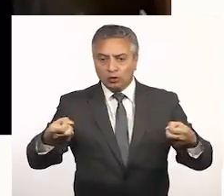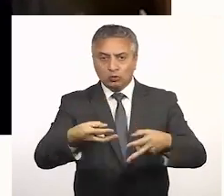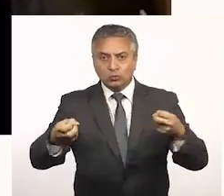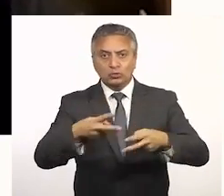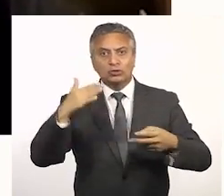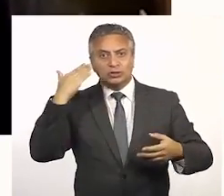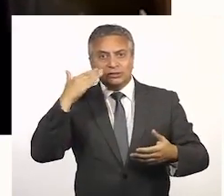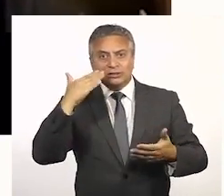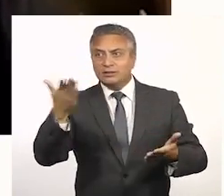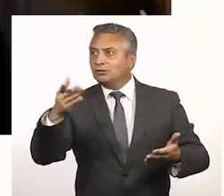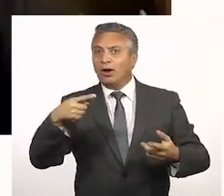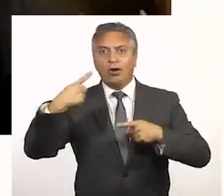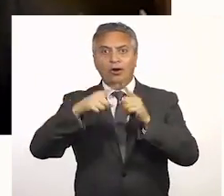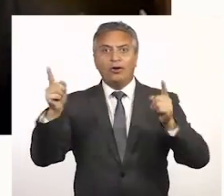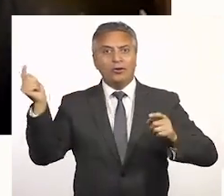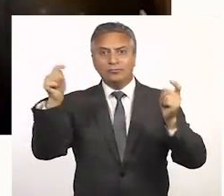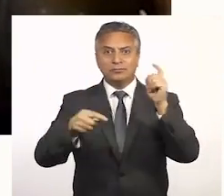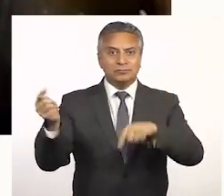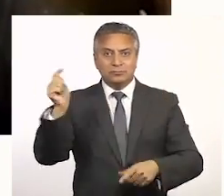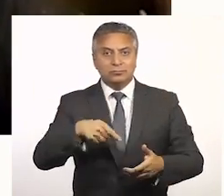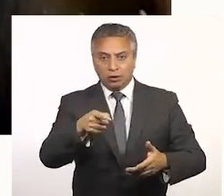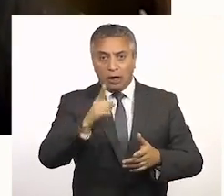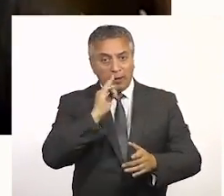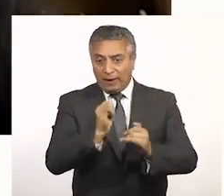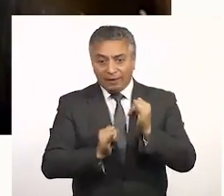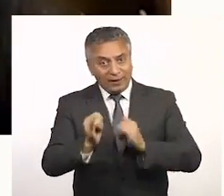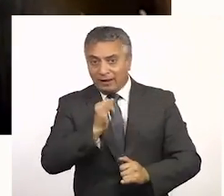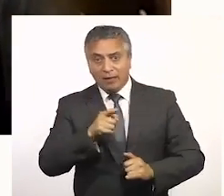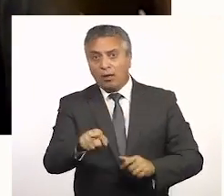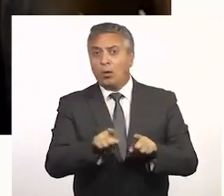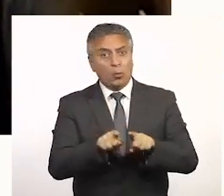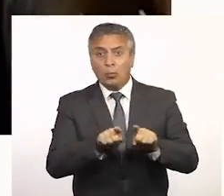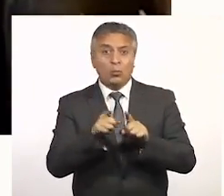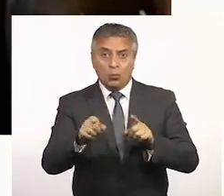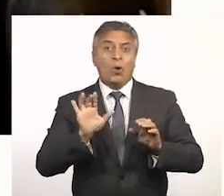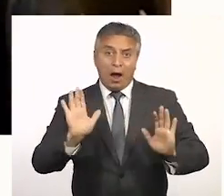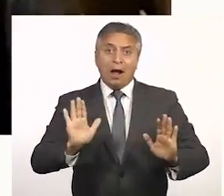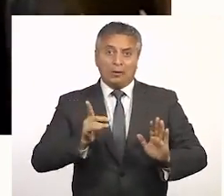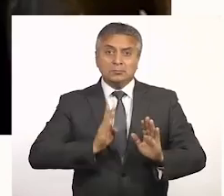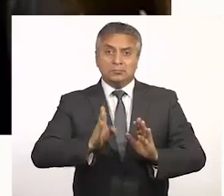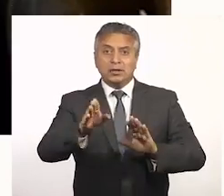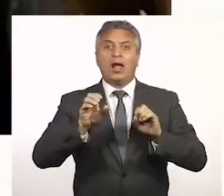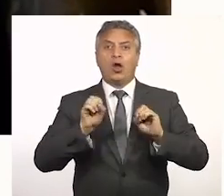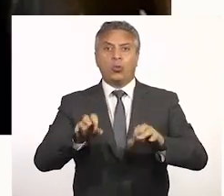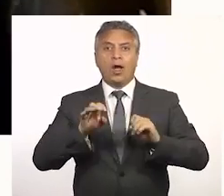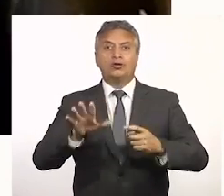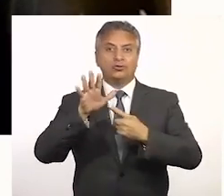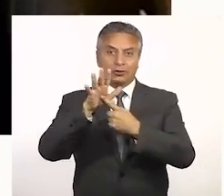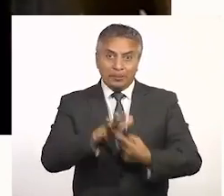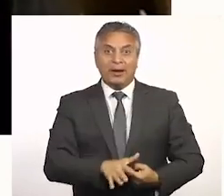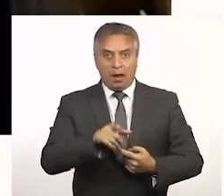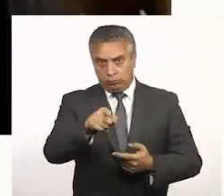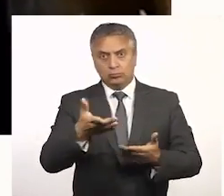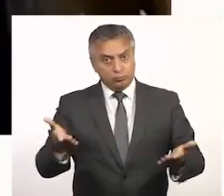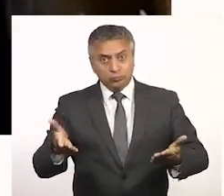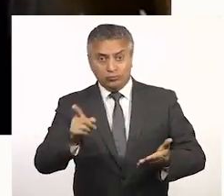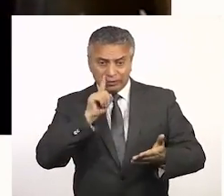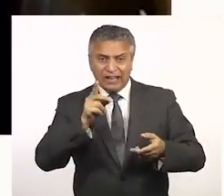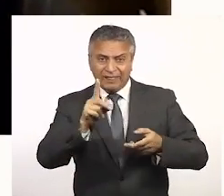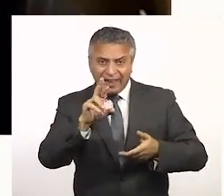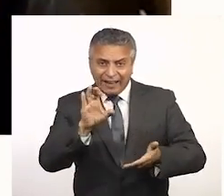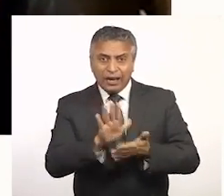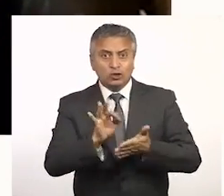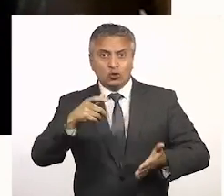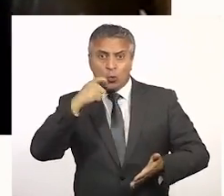tiene subtítulos para los niños que son migrantes, eso por mucho Internet que tú tengas sigue siendo una educación que discrimina. Y eso está